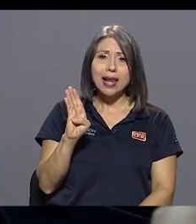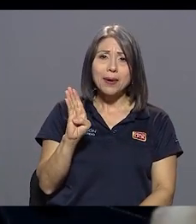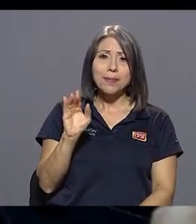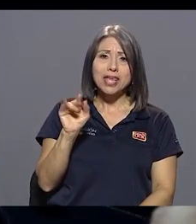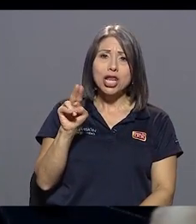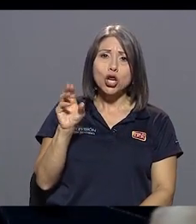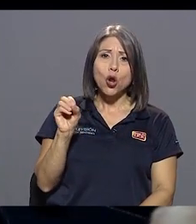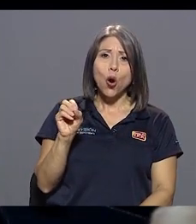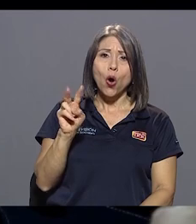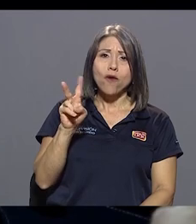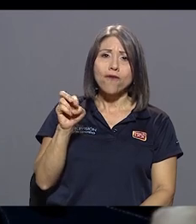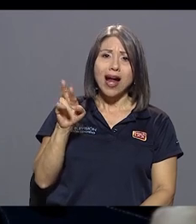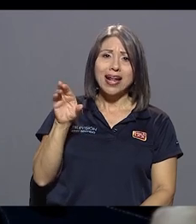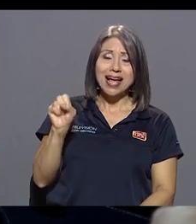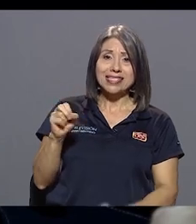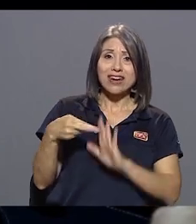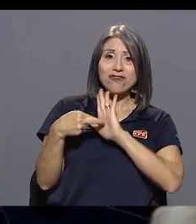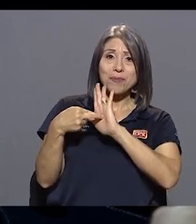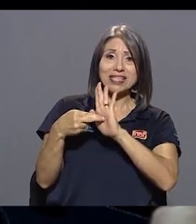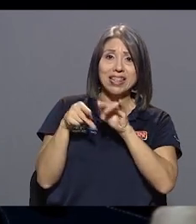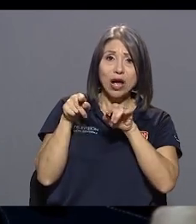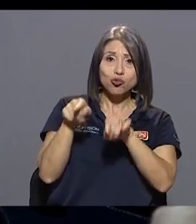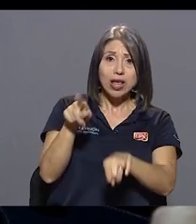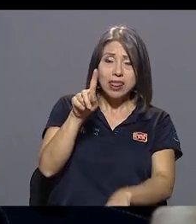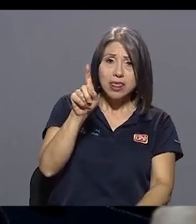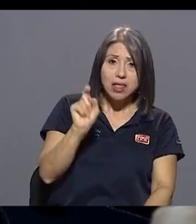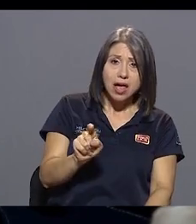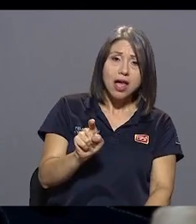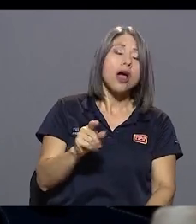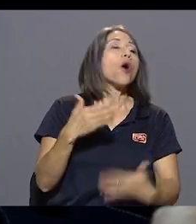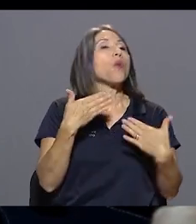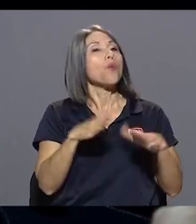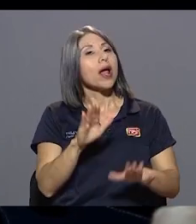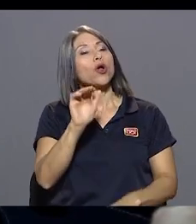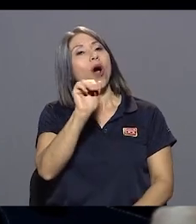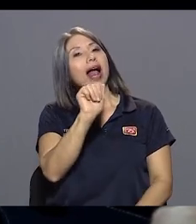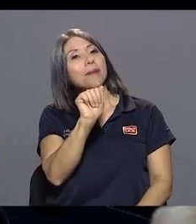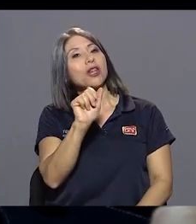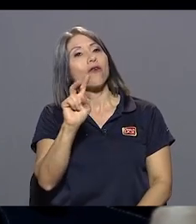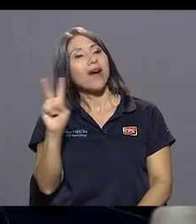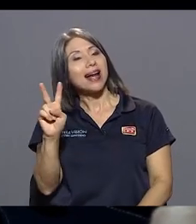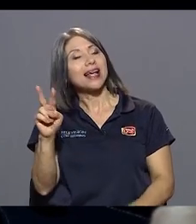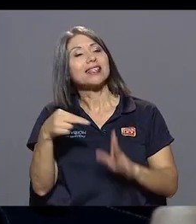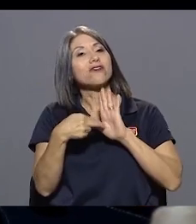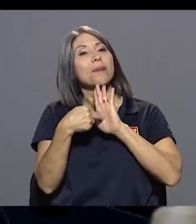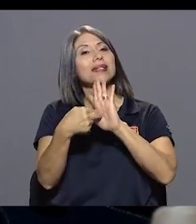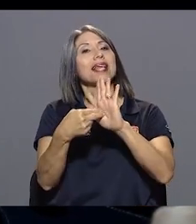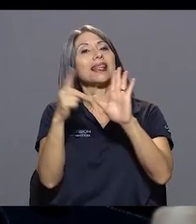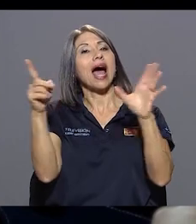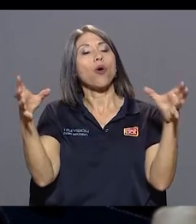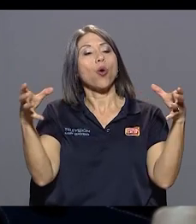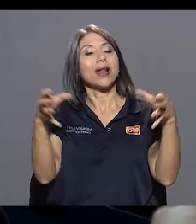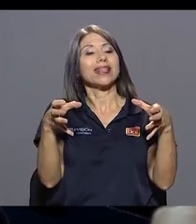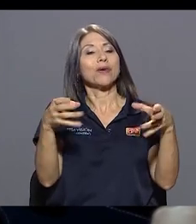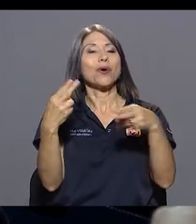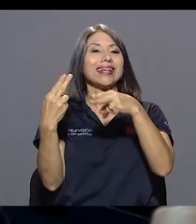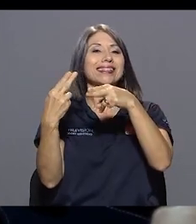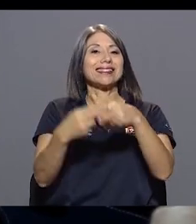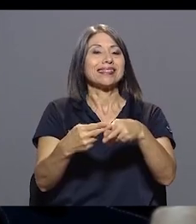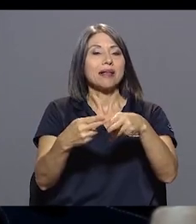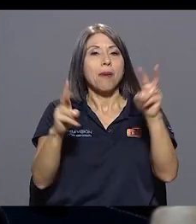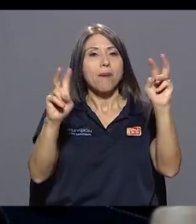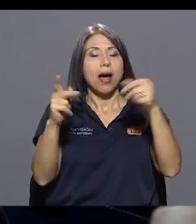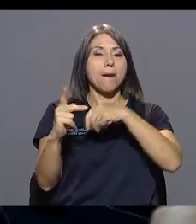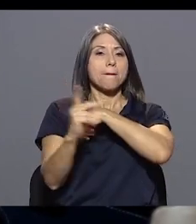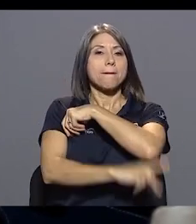Bueno, Albino Vargas representa un colectivo, o es parte de un colectivo que se llama, o se llamaba Patria Justa,